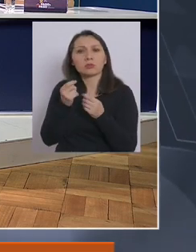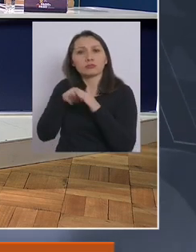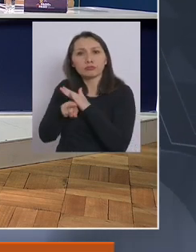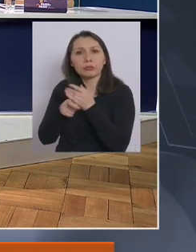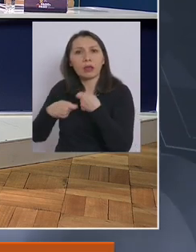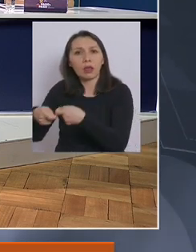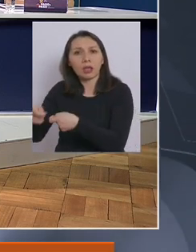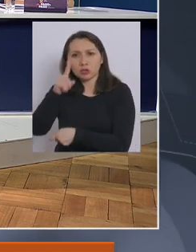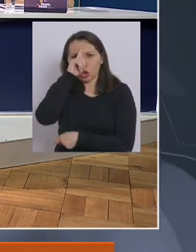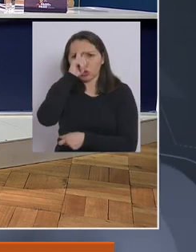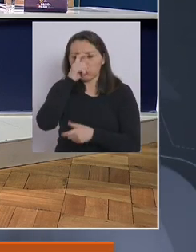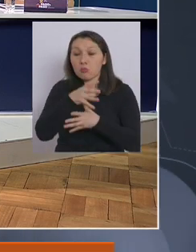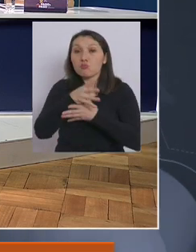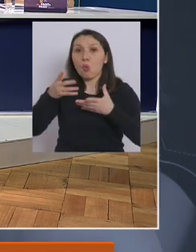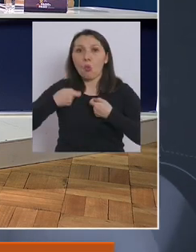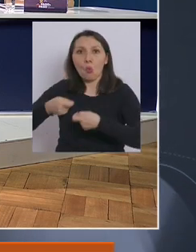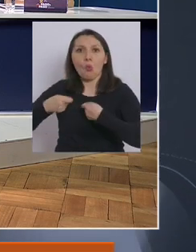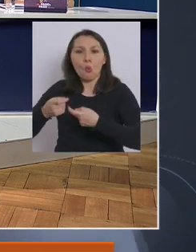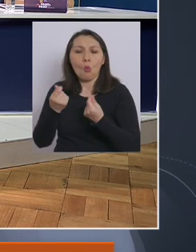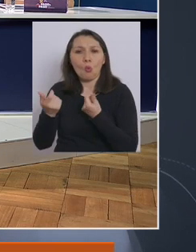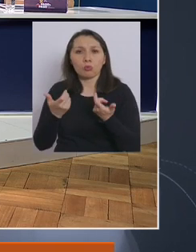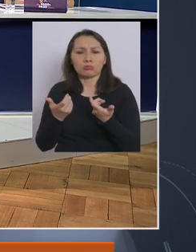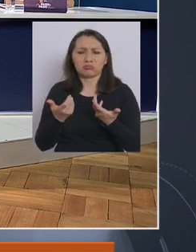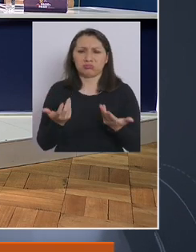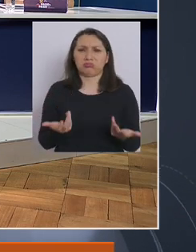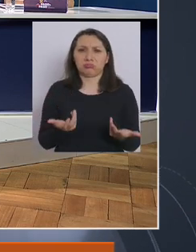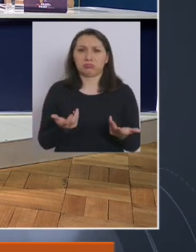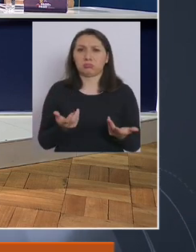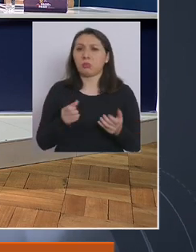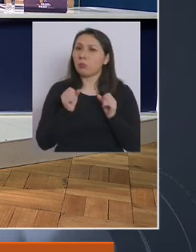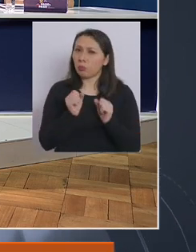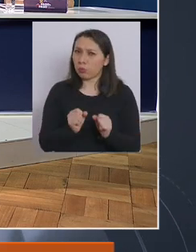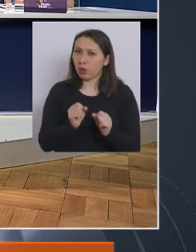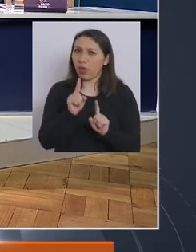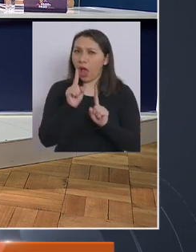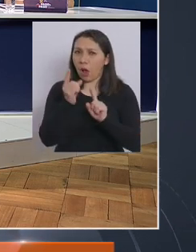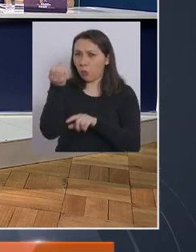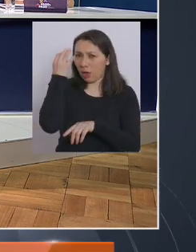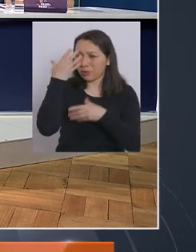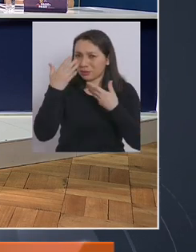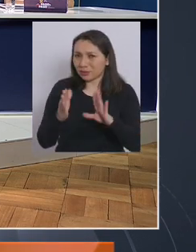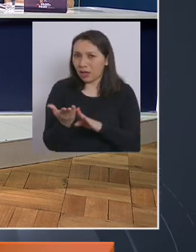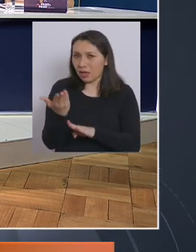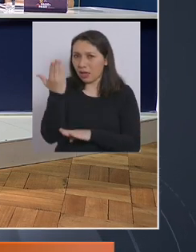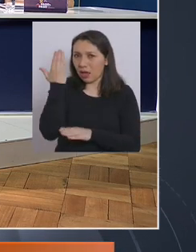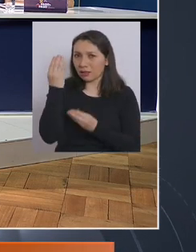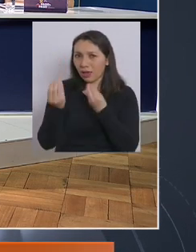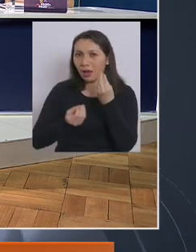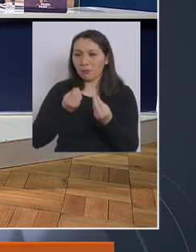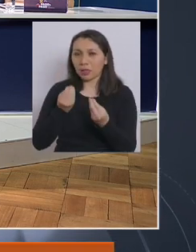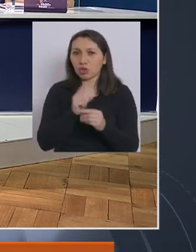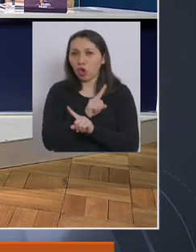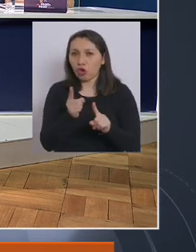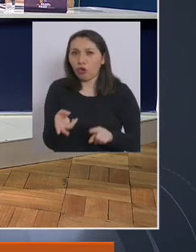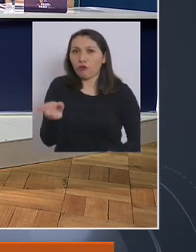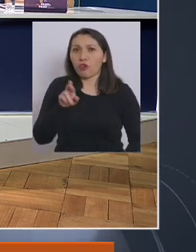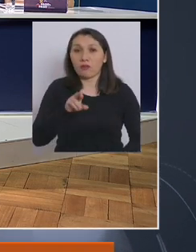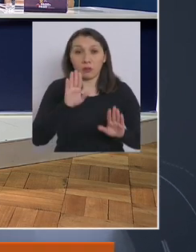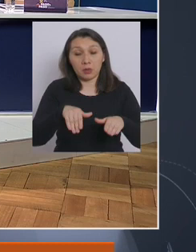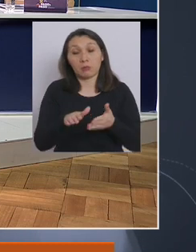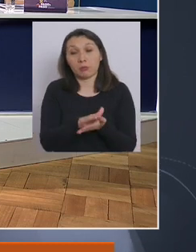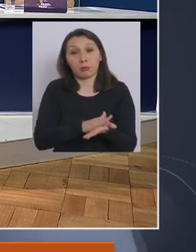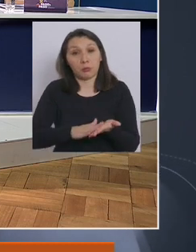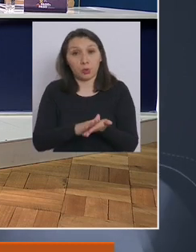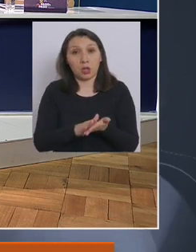hospitales, que habría habido un exceso de recursos. ¿Se puede sacar alguna lección con respecto a lo que pasó para que no vuelva a ocurrir, por